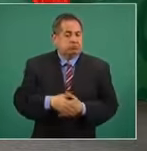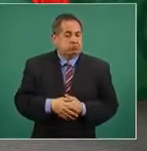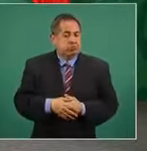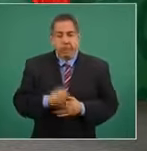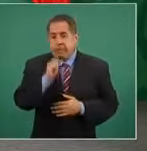ha...